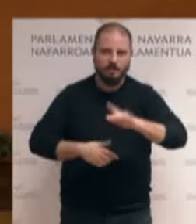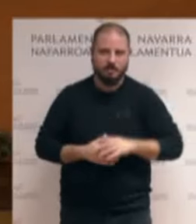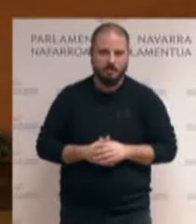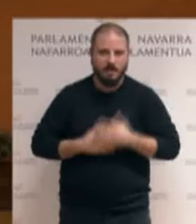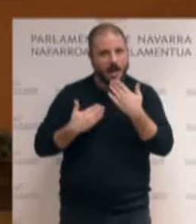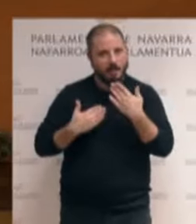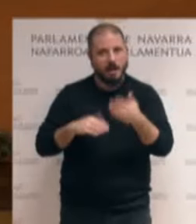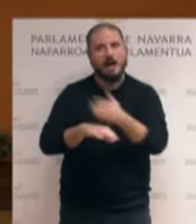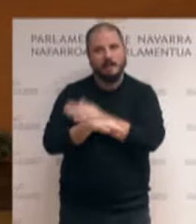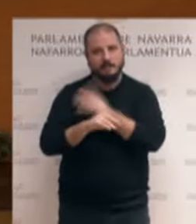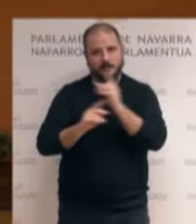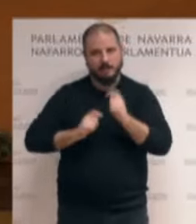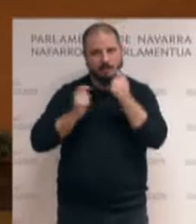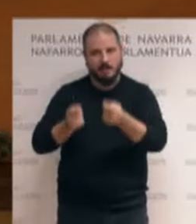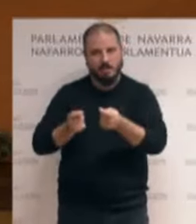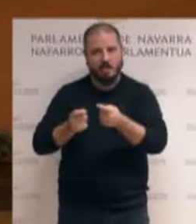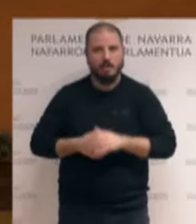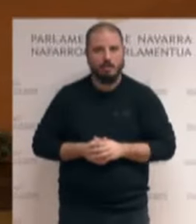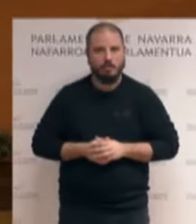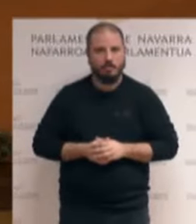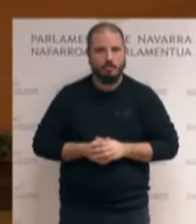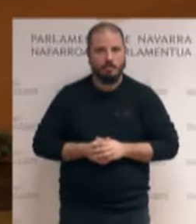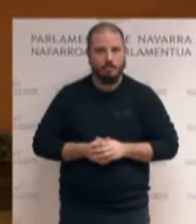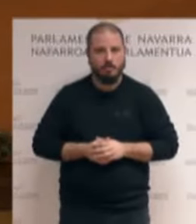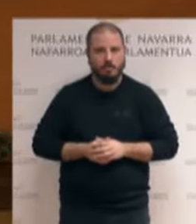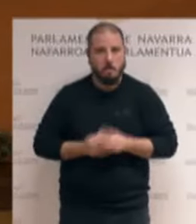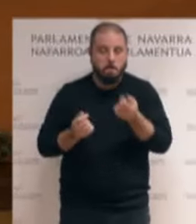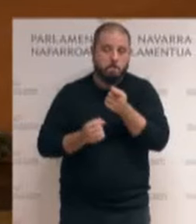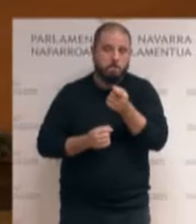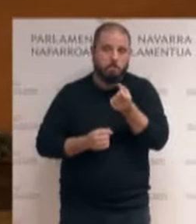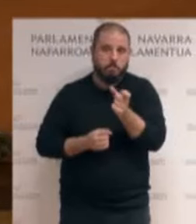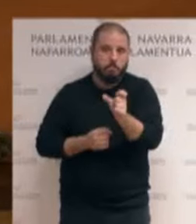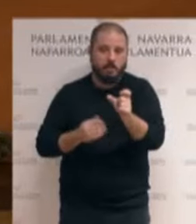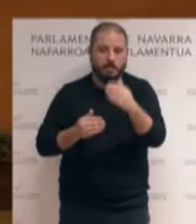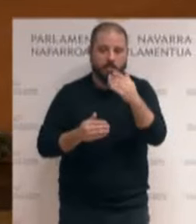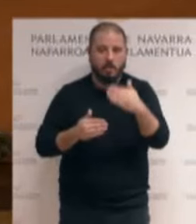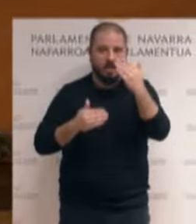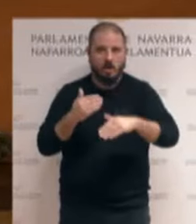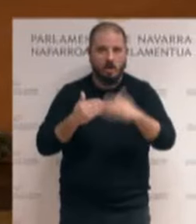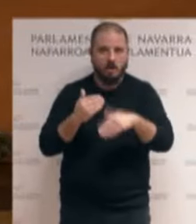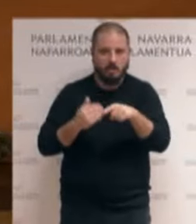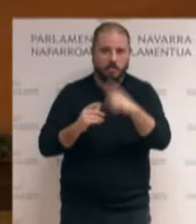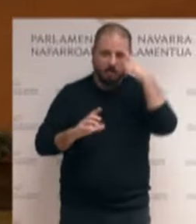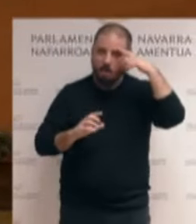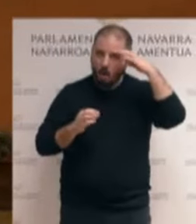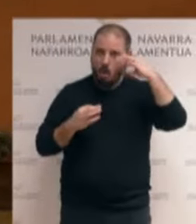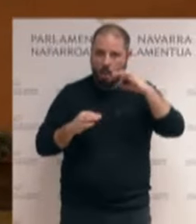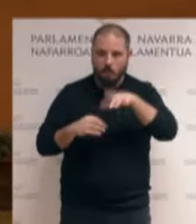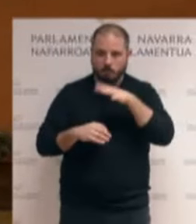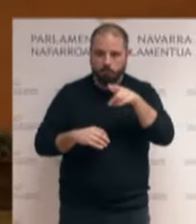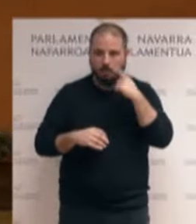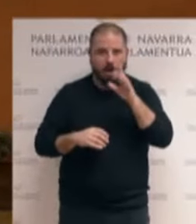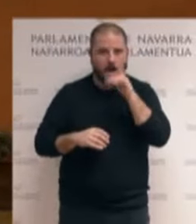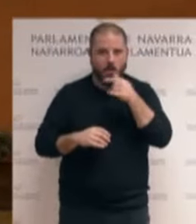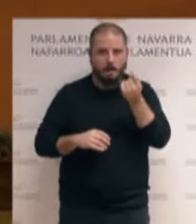evidentemente, la limitación de precios es una de las medidas lógicas, porque los precios están desbocados, pero no es la única, ni